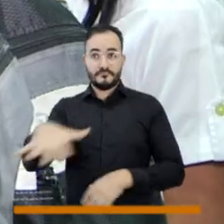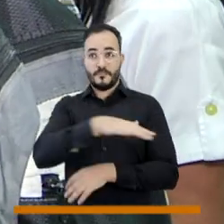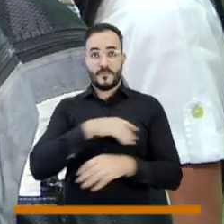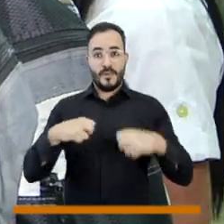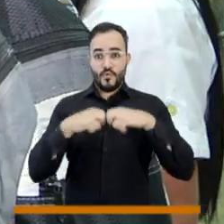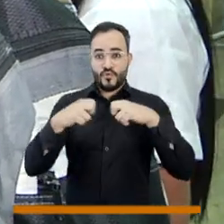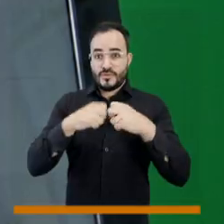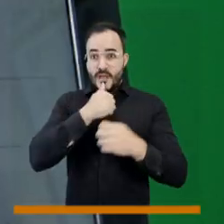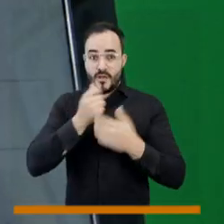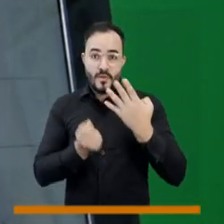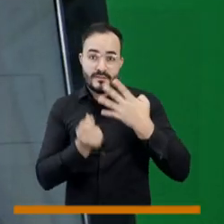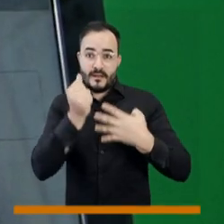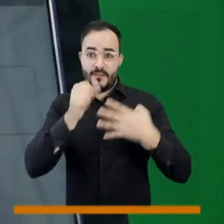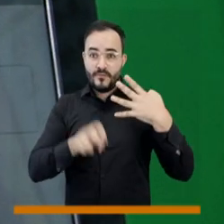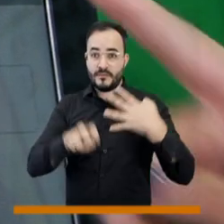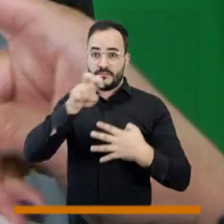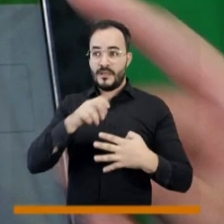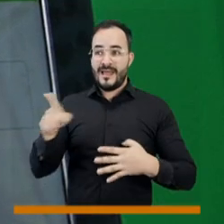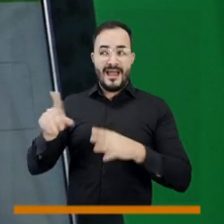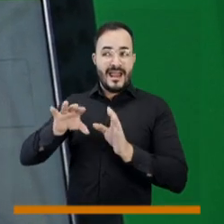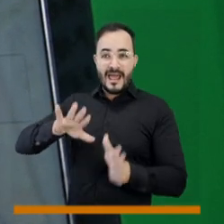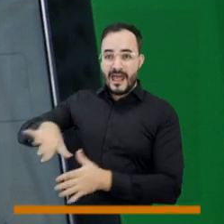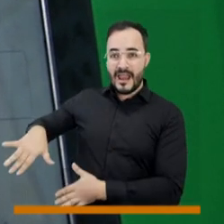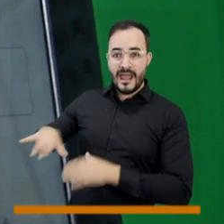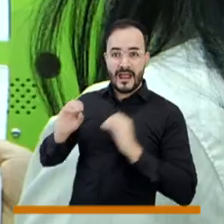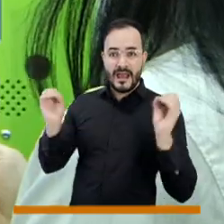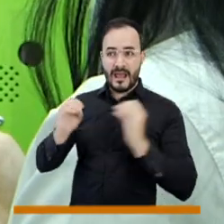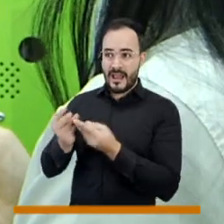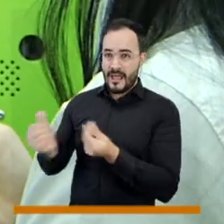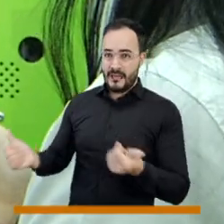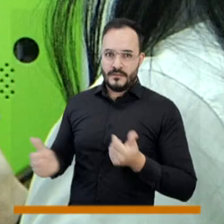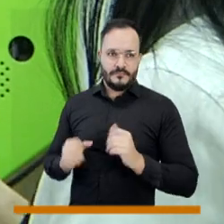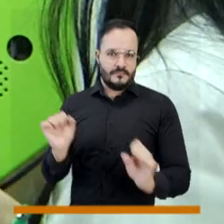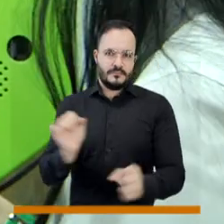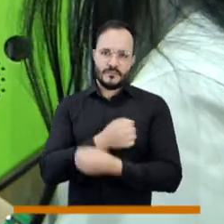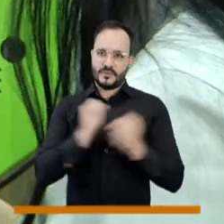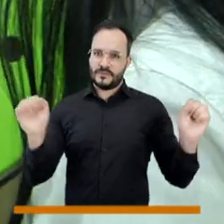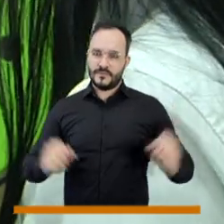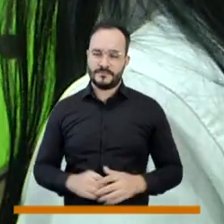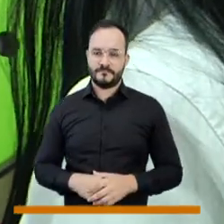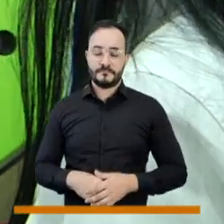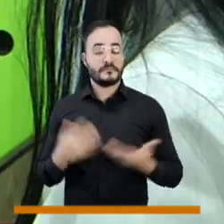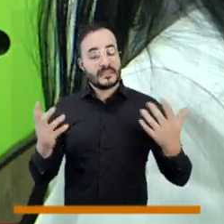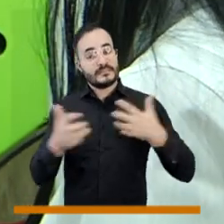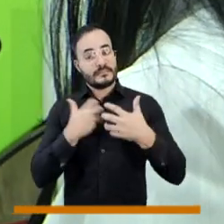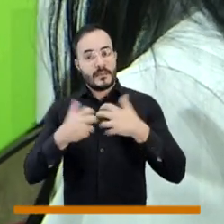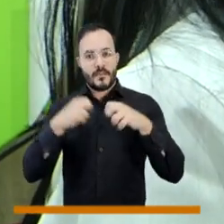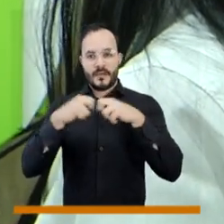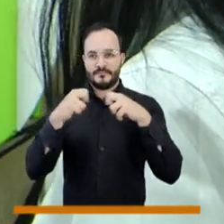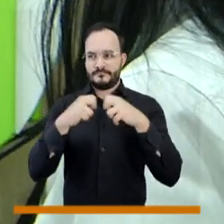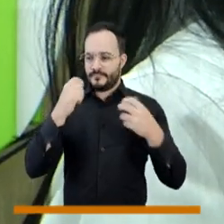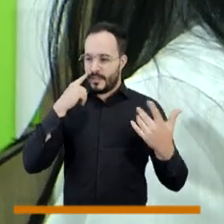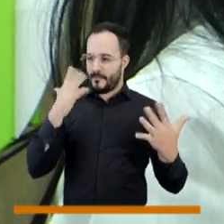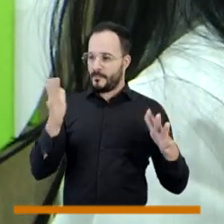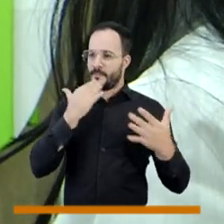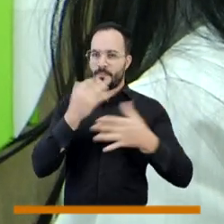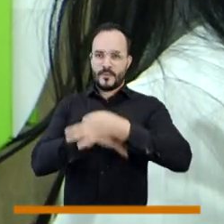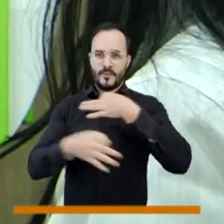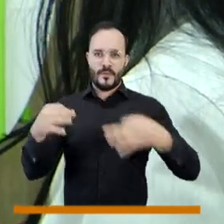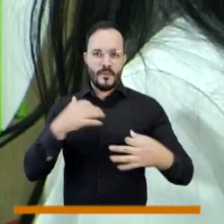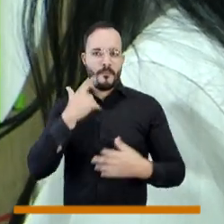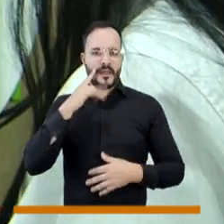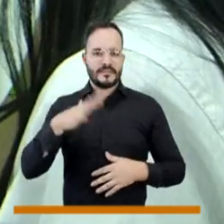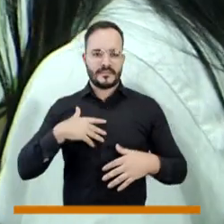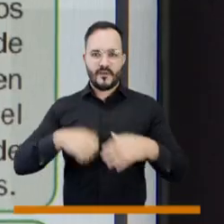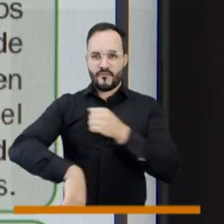imposible manejar un sistema sin un organismo técnico que tome decisiones racionales a partir de criterios técnicos. Un sistema eléctrico sin